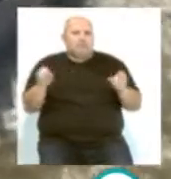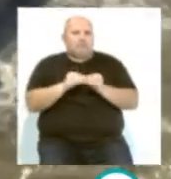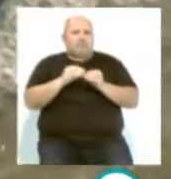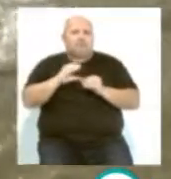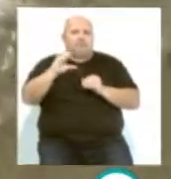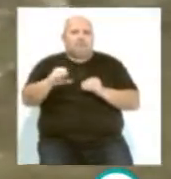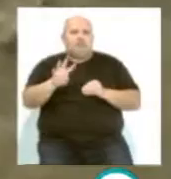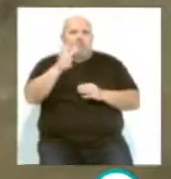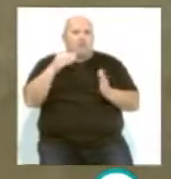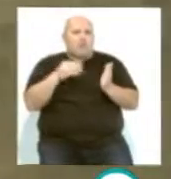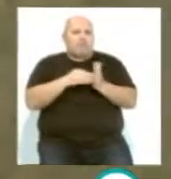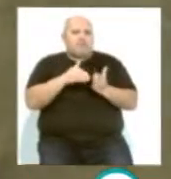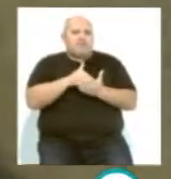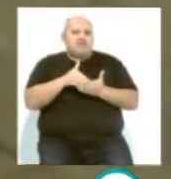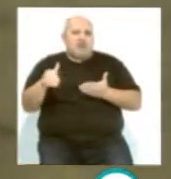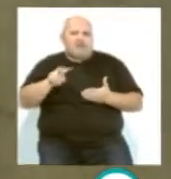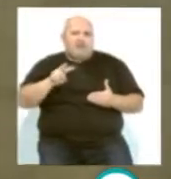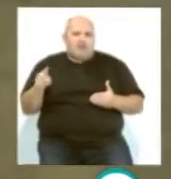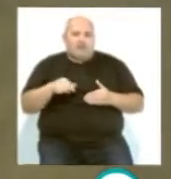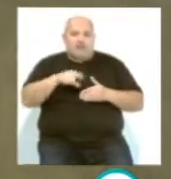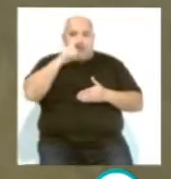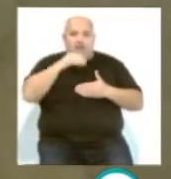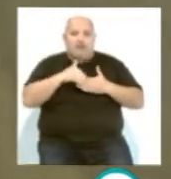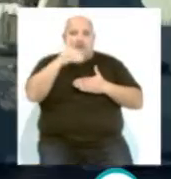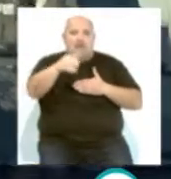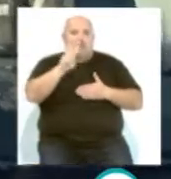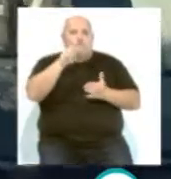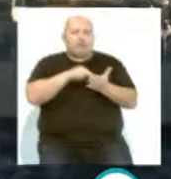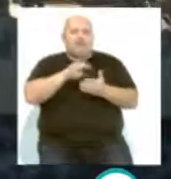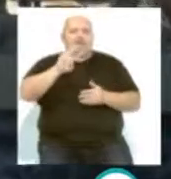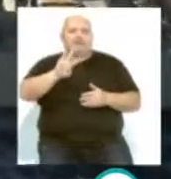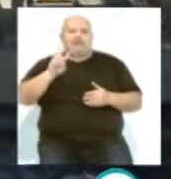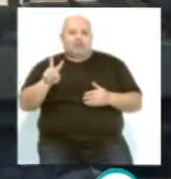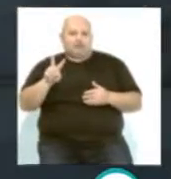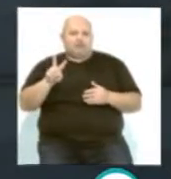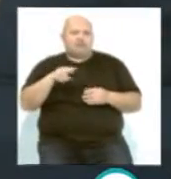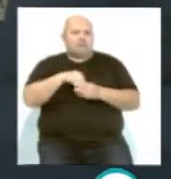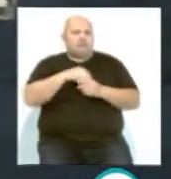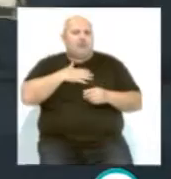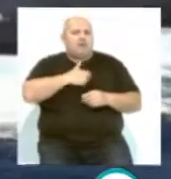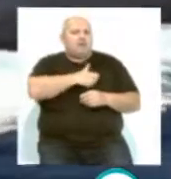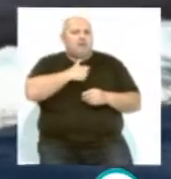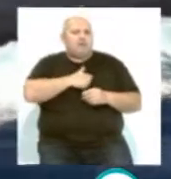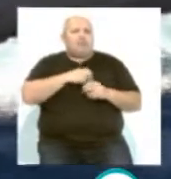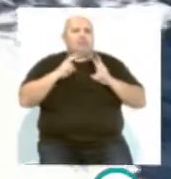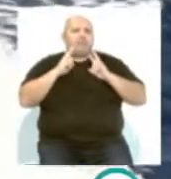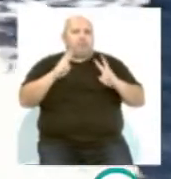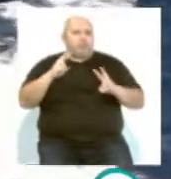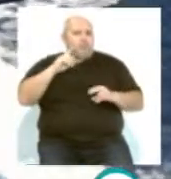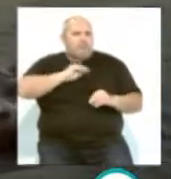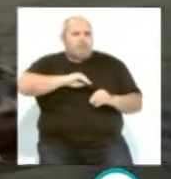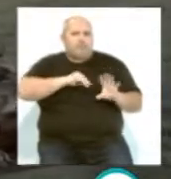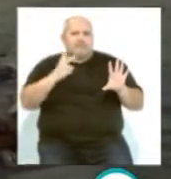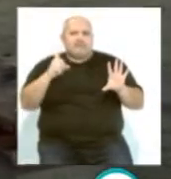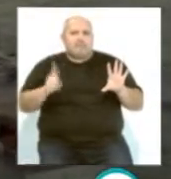una inversión de más de 4.000 millones de euros entre este año y 2032. Para todos los astilleros, este programa supondrá un impacto de